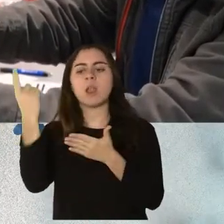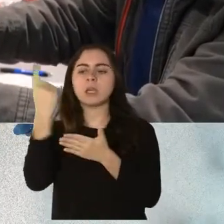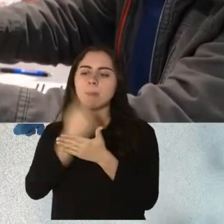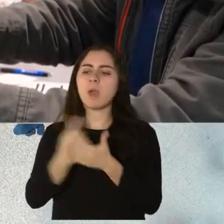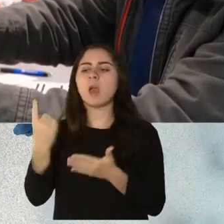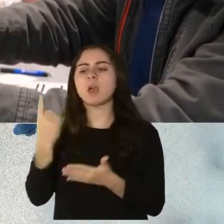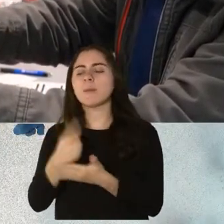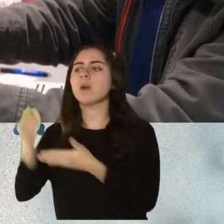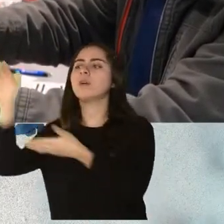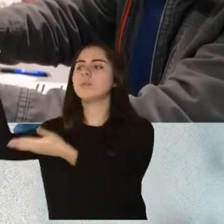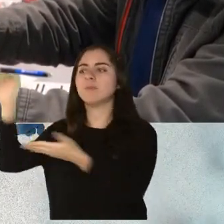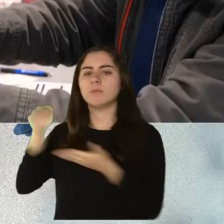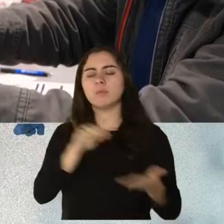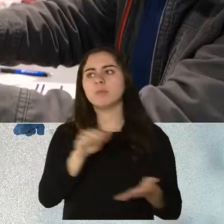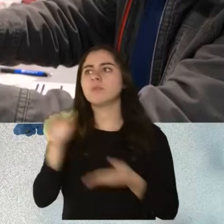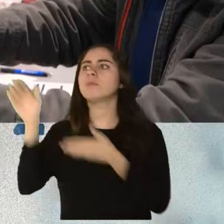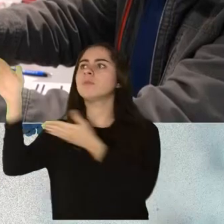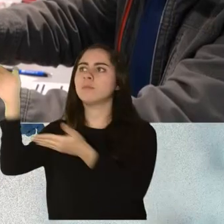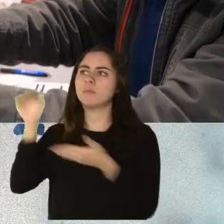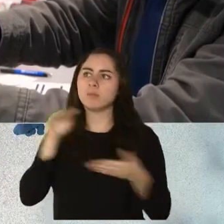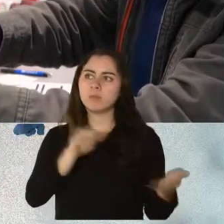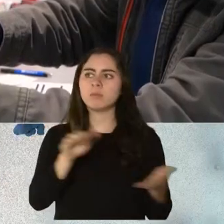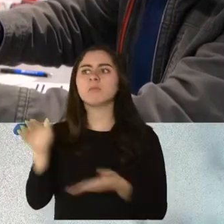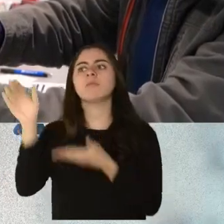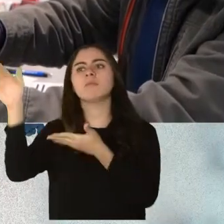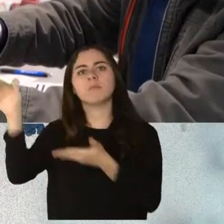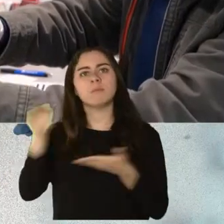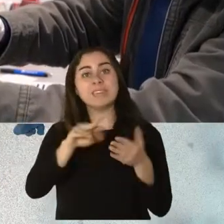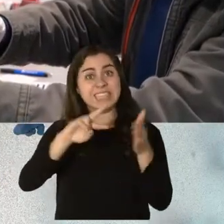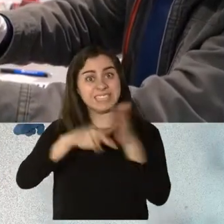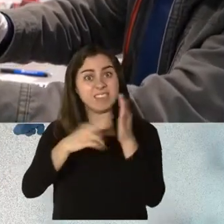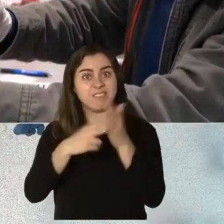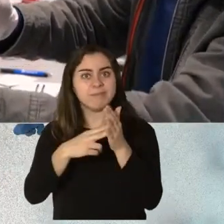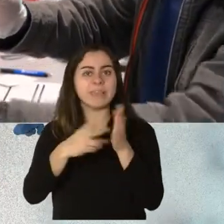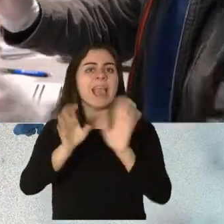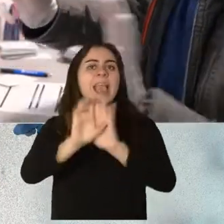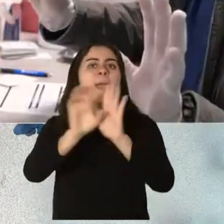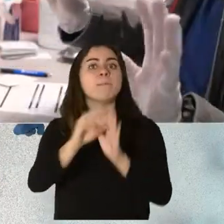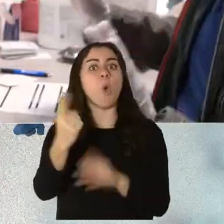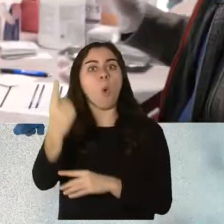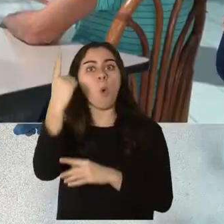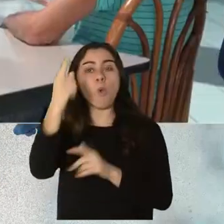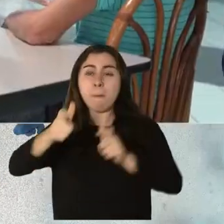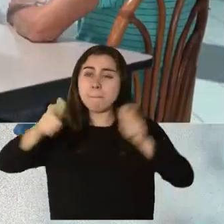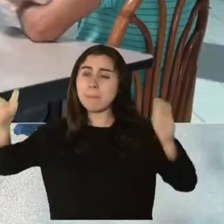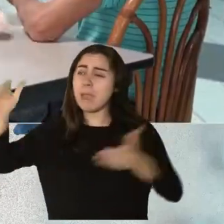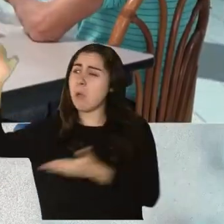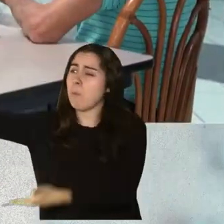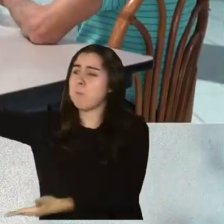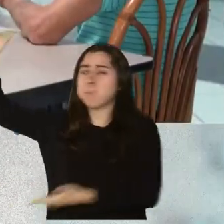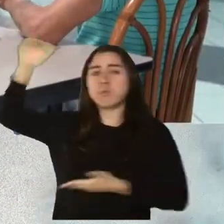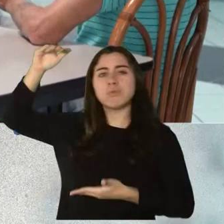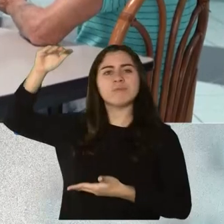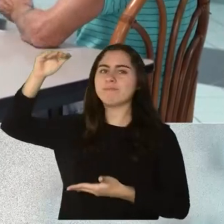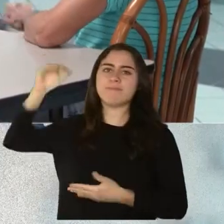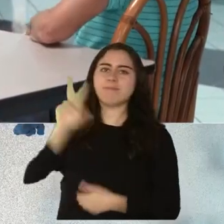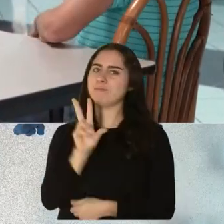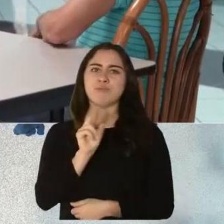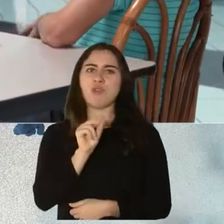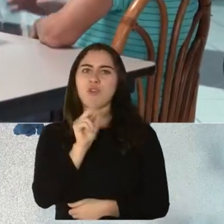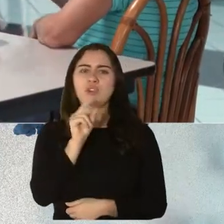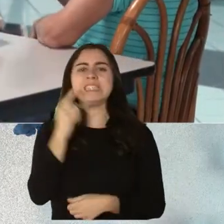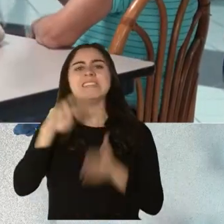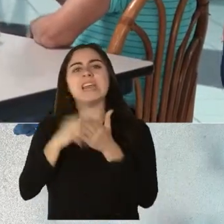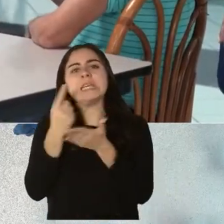o un cargamento de vacunas y las tengo todas y tengo que distribuirlas. Los llegan semanalmente. ¿Cómo se saca este